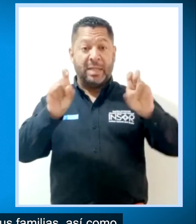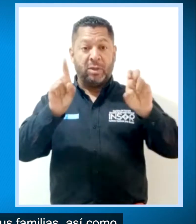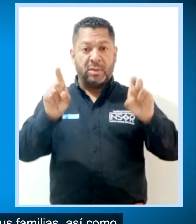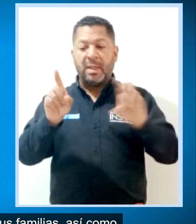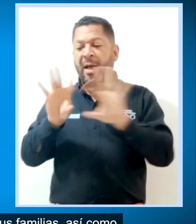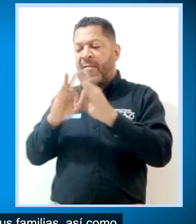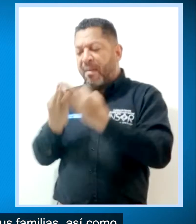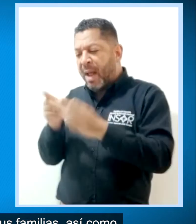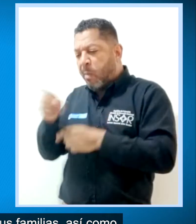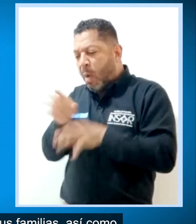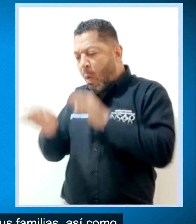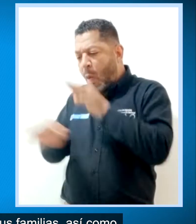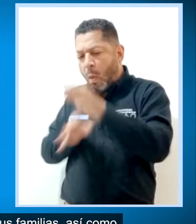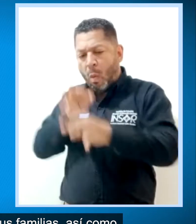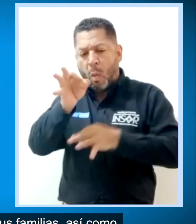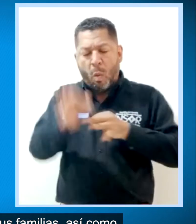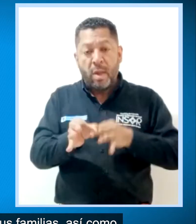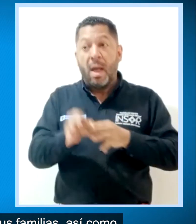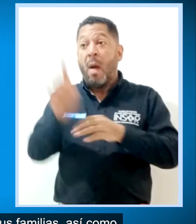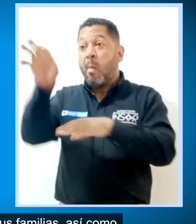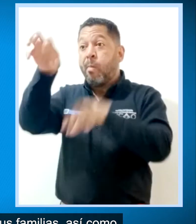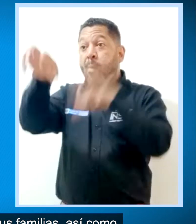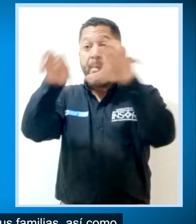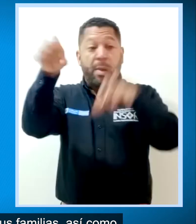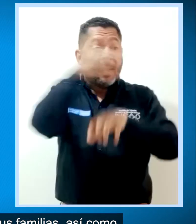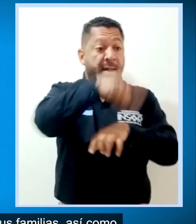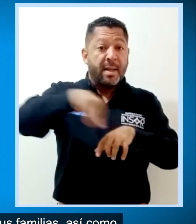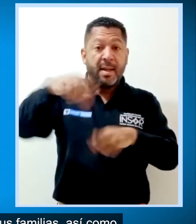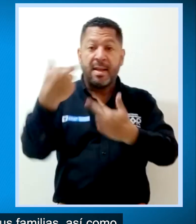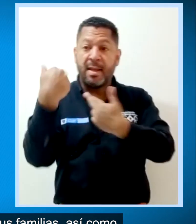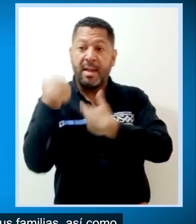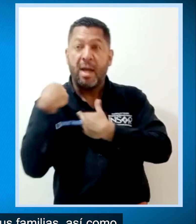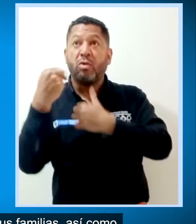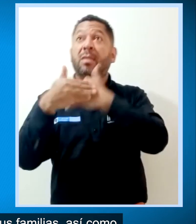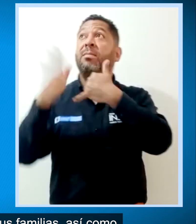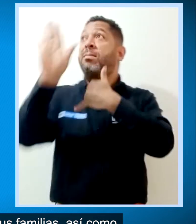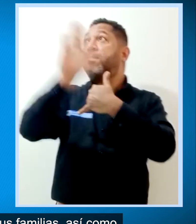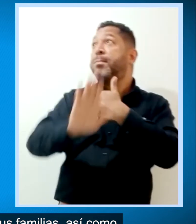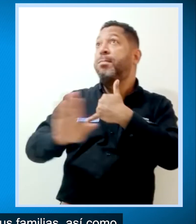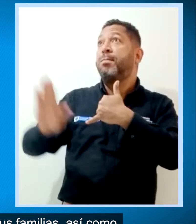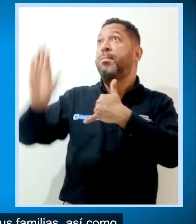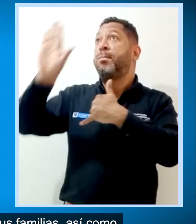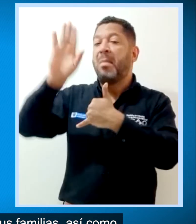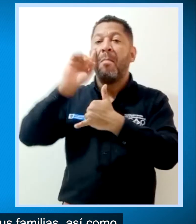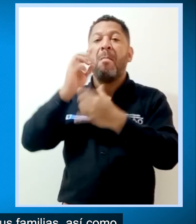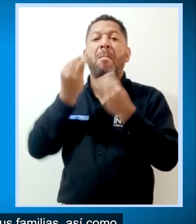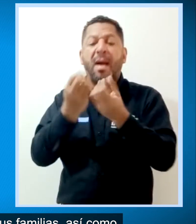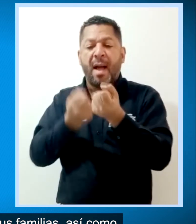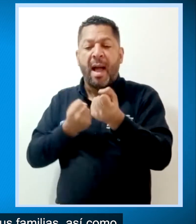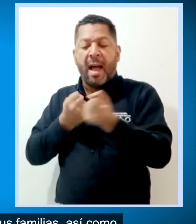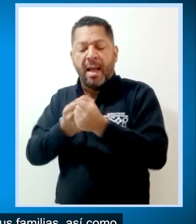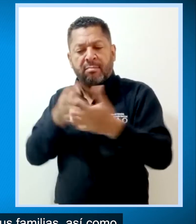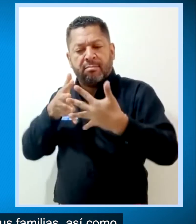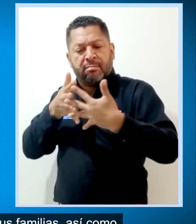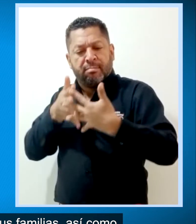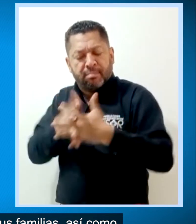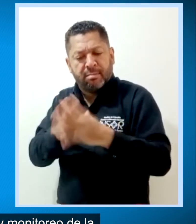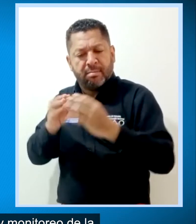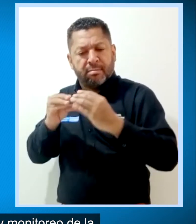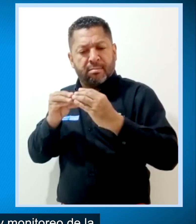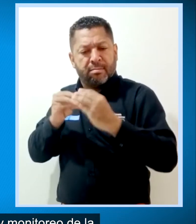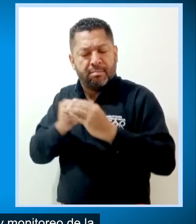adolescentes entre 6 y 17 años y sus familias, así como a los sectores y actores de nivel territorial